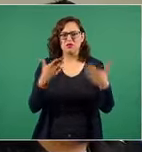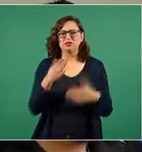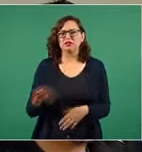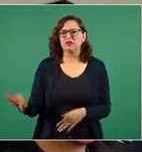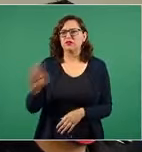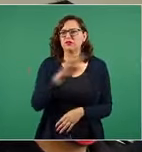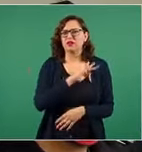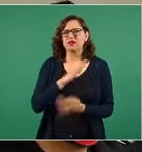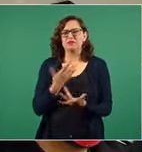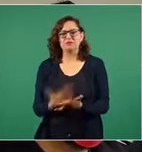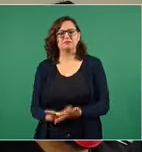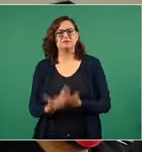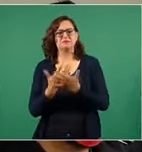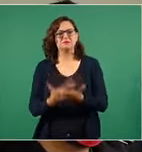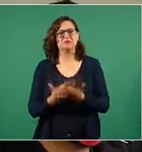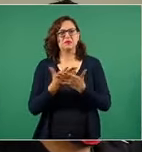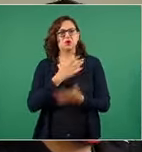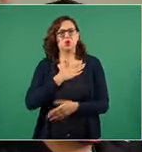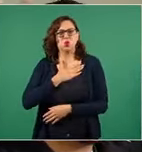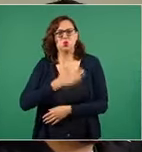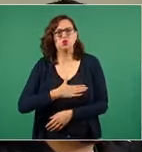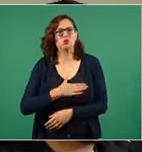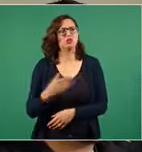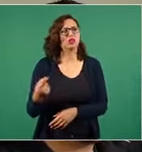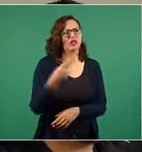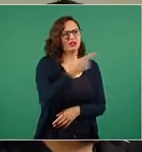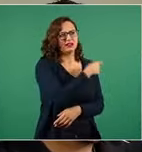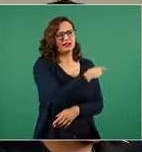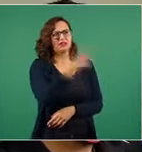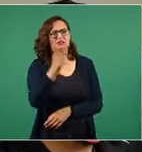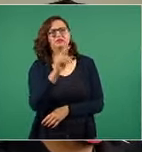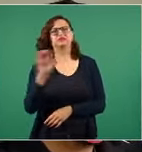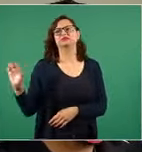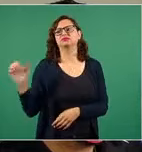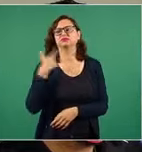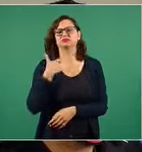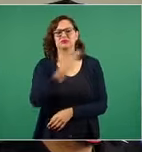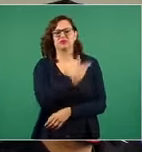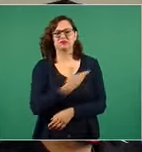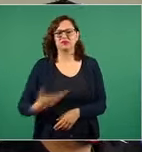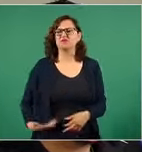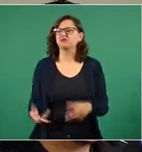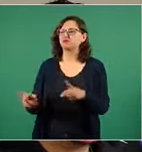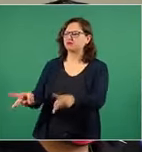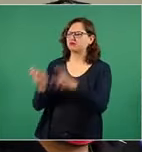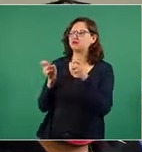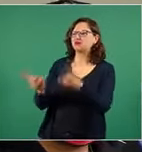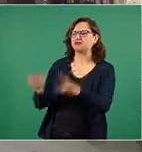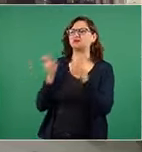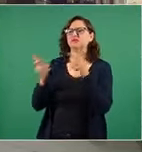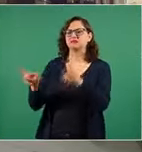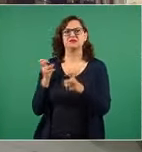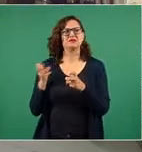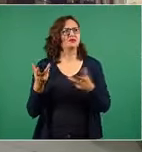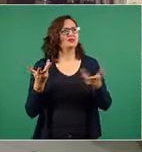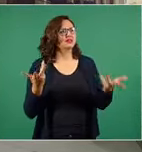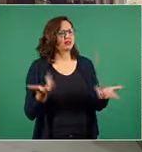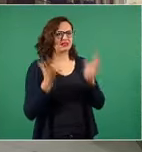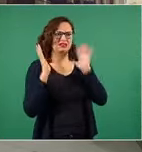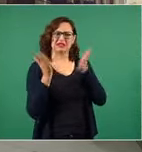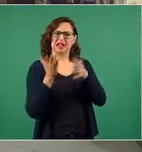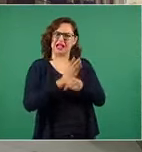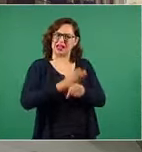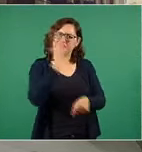está esperando ver a esta gente que los dejó en la miseria. Hay gente que se fueron a los Estados